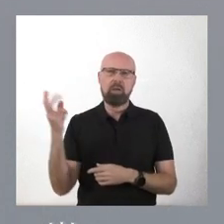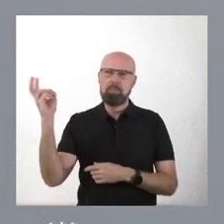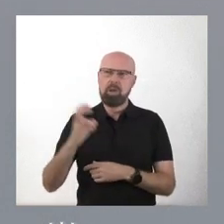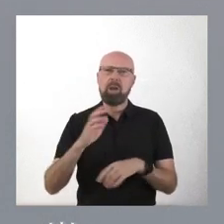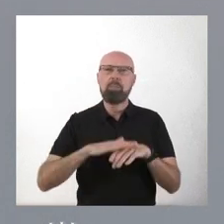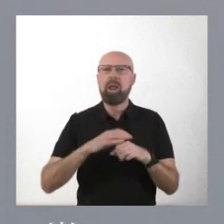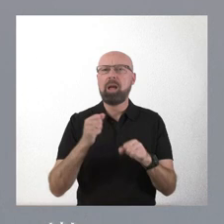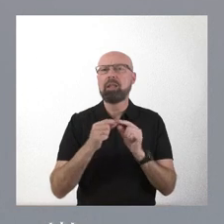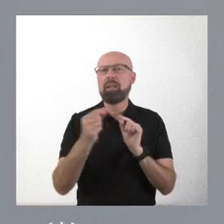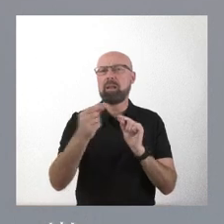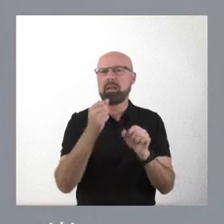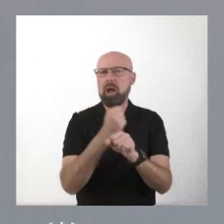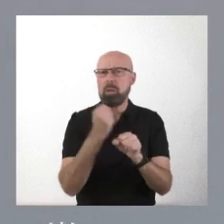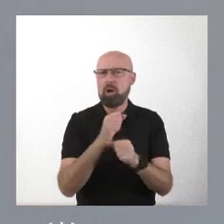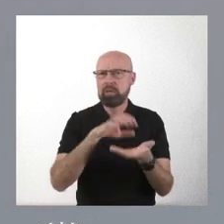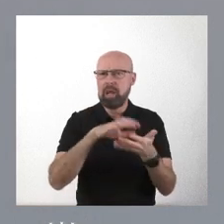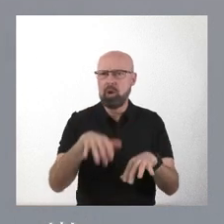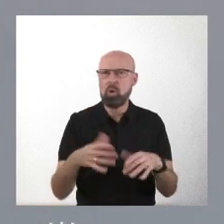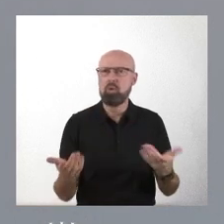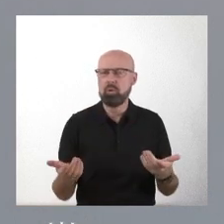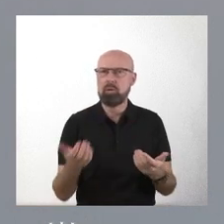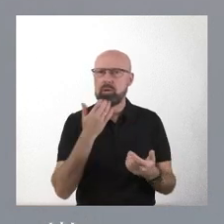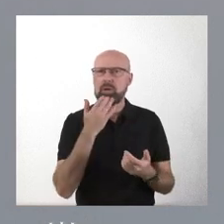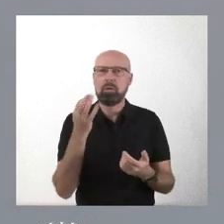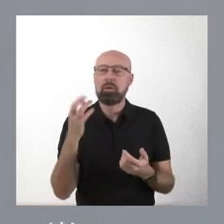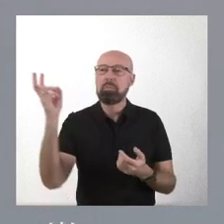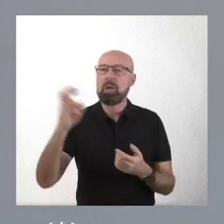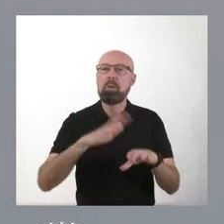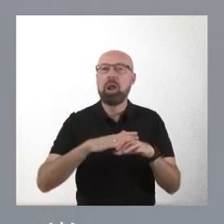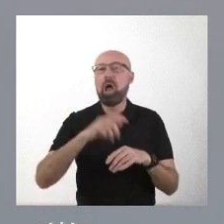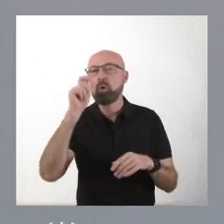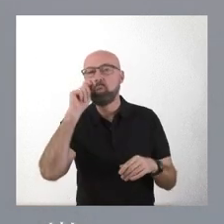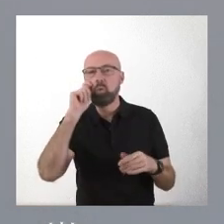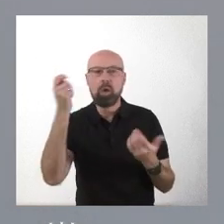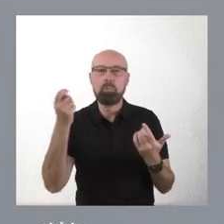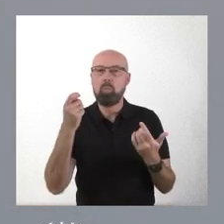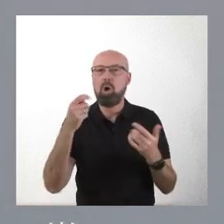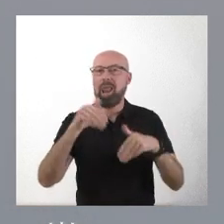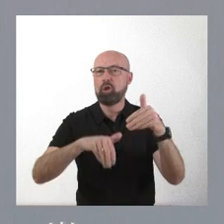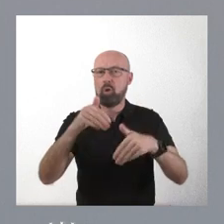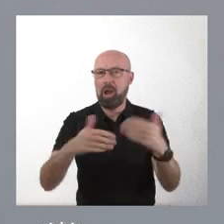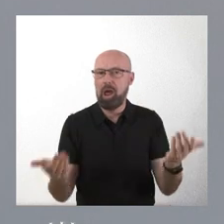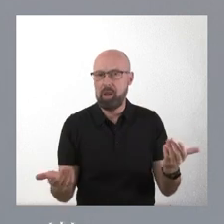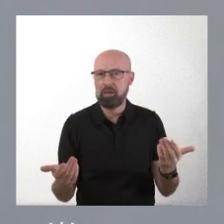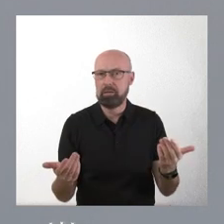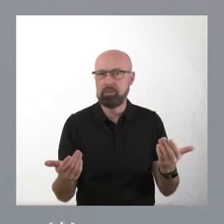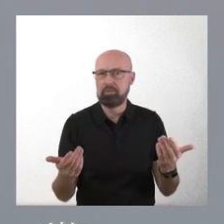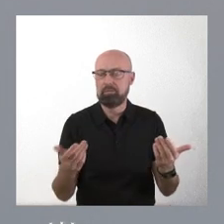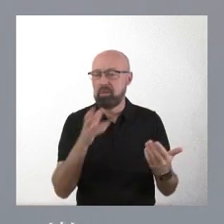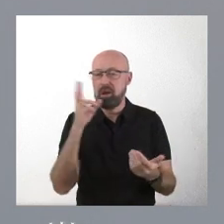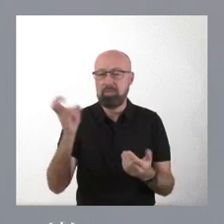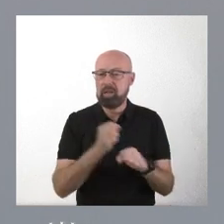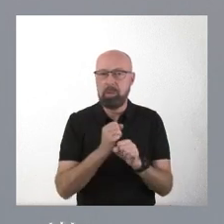directamente, perdón, venían haciendo turismo electoral. Hoy directamente ya es teletrabajo porque lo hacen desde Madrid. Si hace